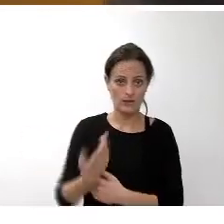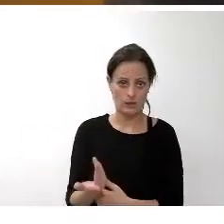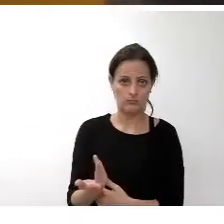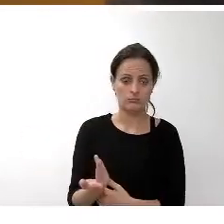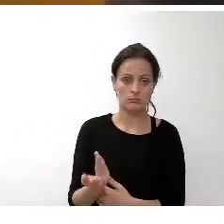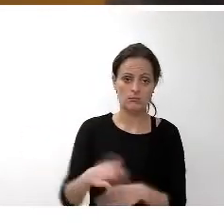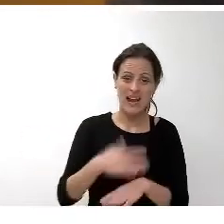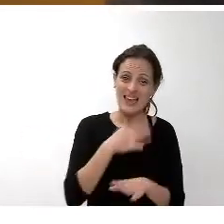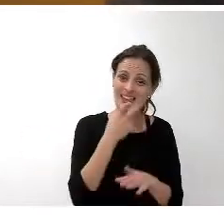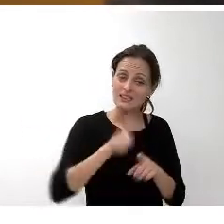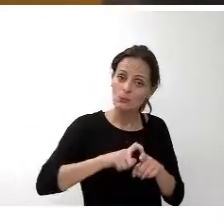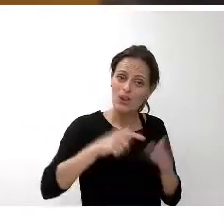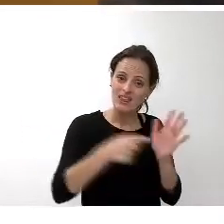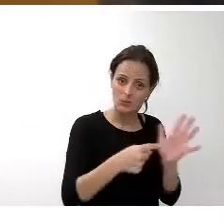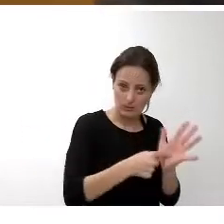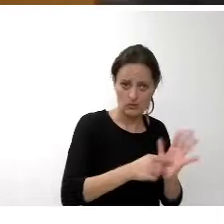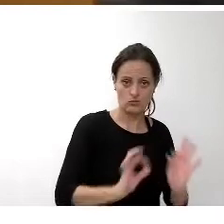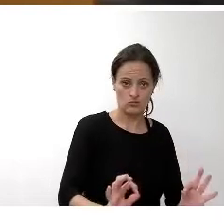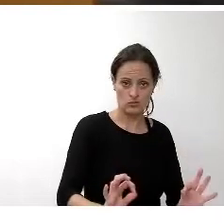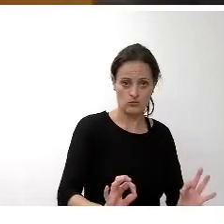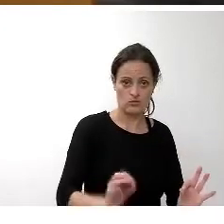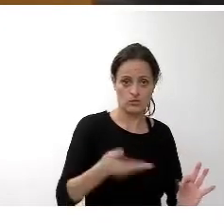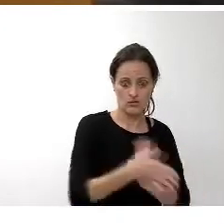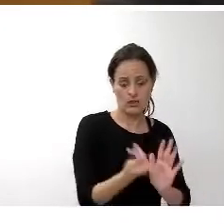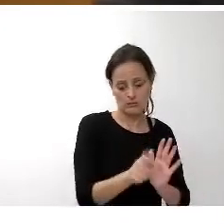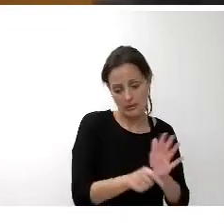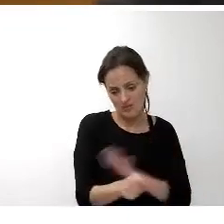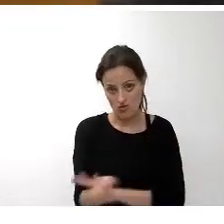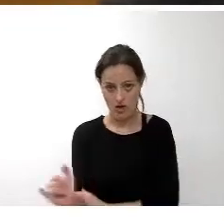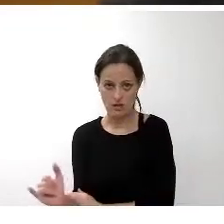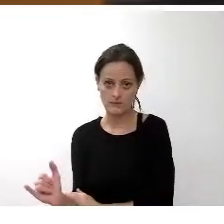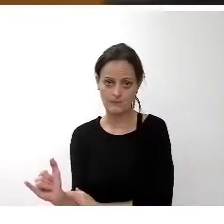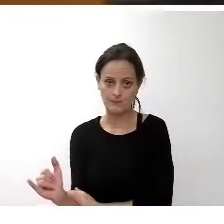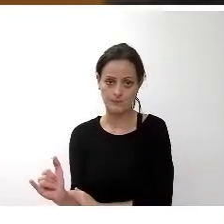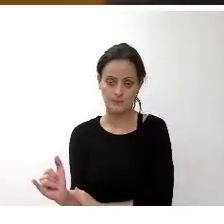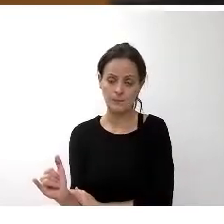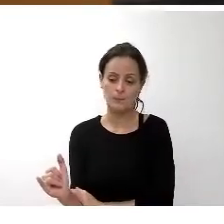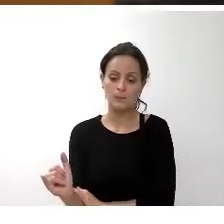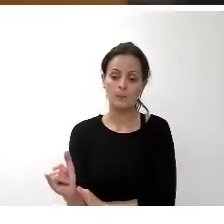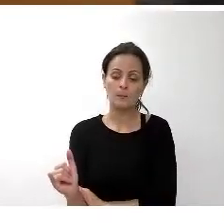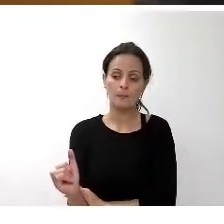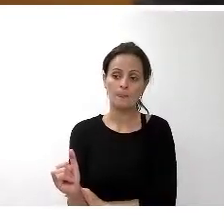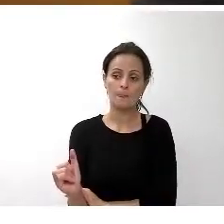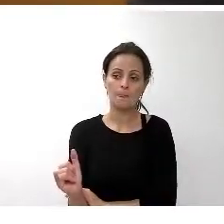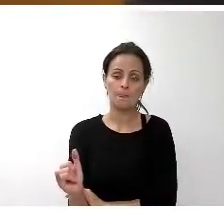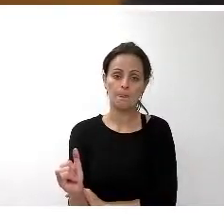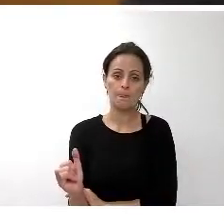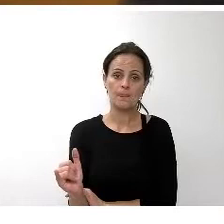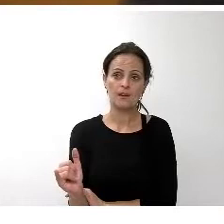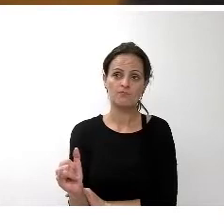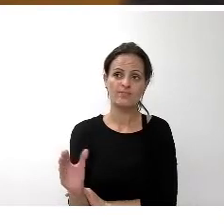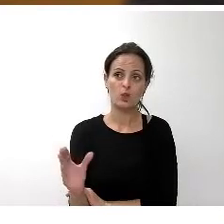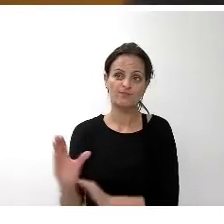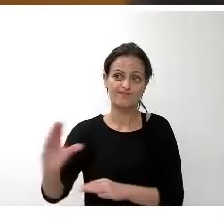destinado a inversión pública. Bien, de los ingresos, lo más destacado son los ingresos del